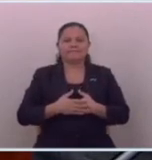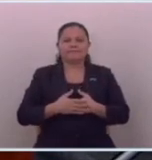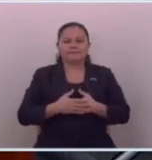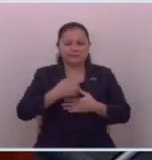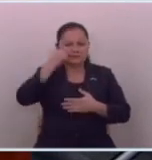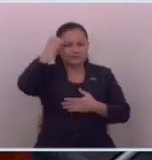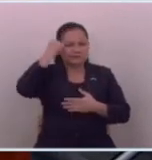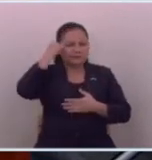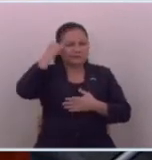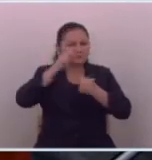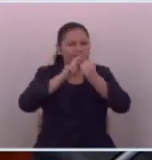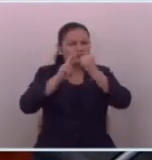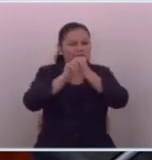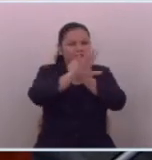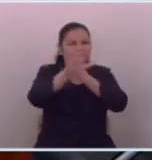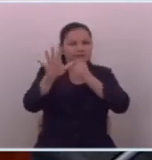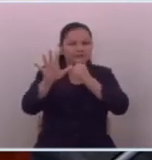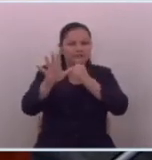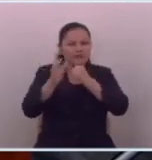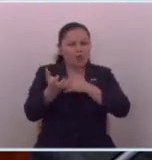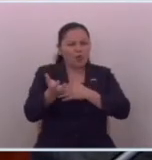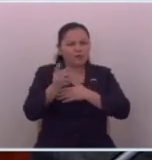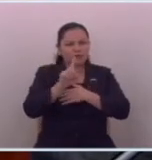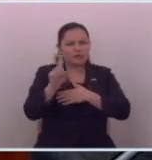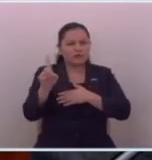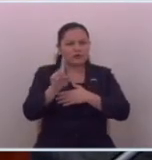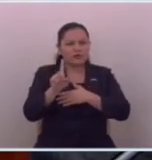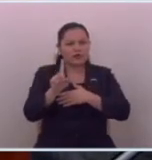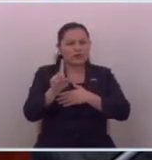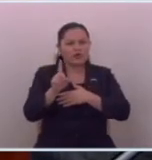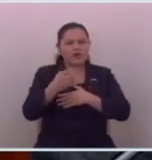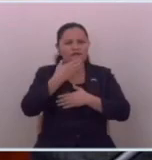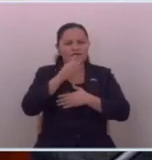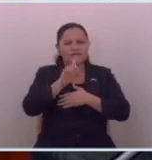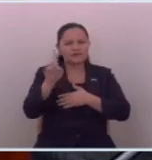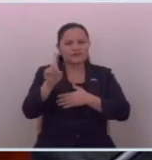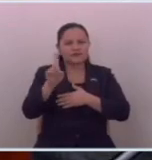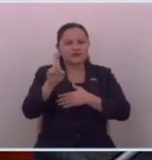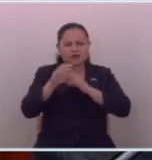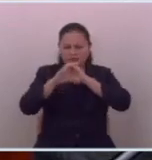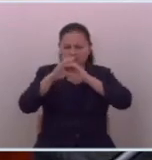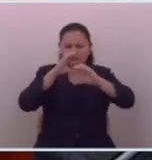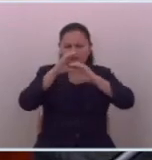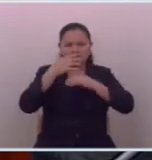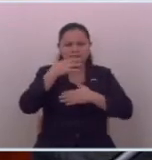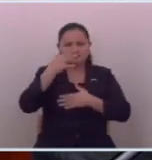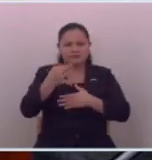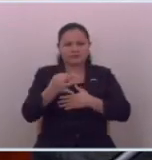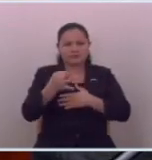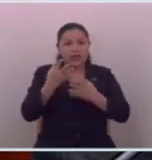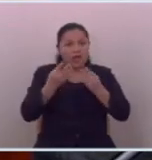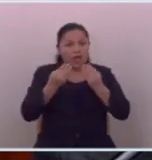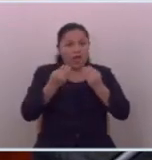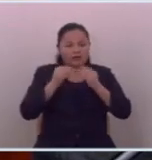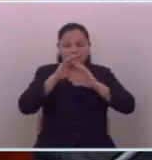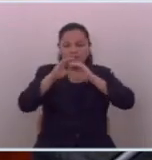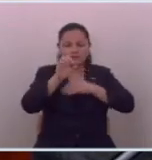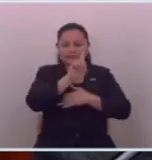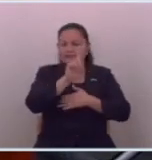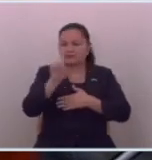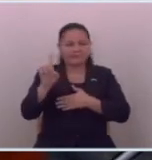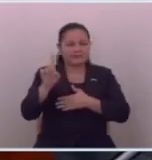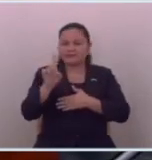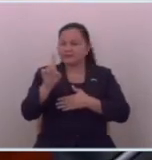aprendan a usar las redes sociales hombre no sean arganes no cuesta comuniquen no le tengan miedo a las comunicaciones